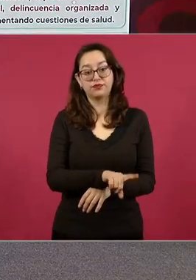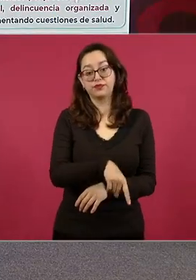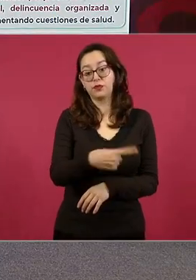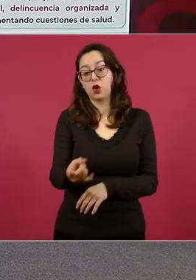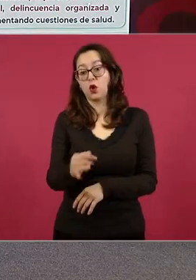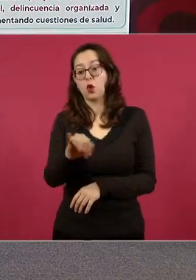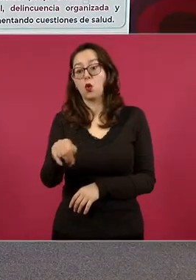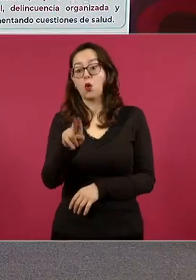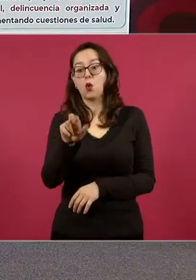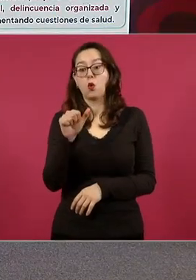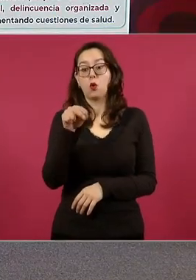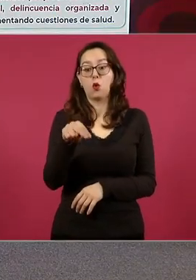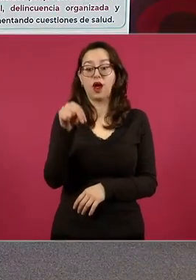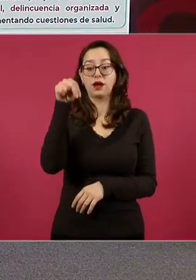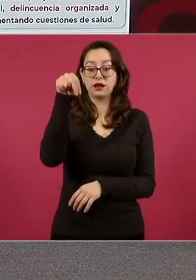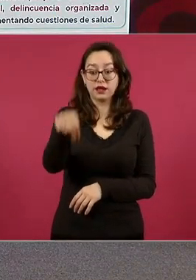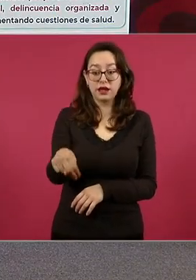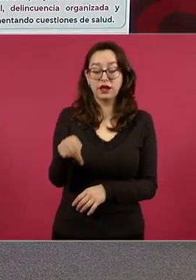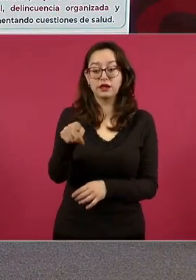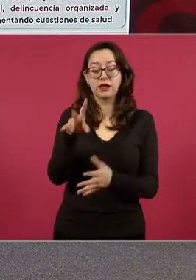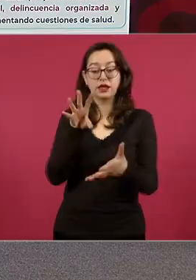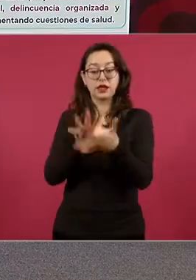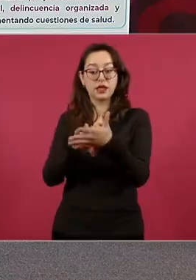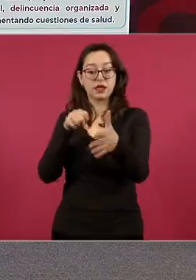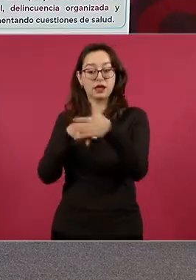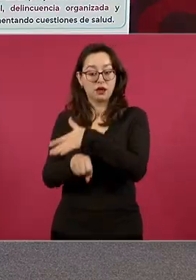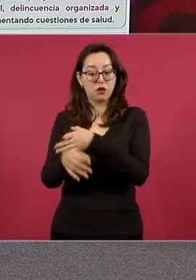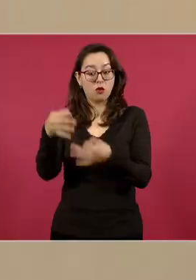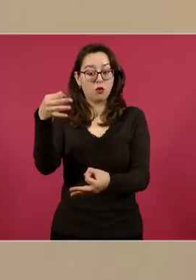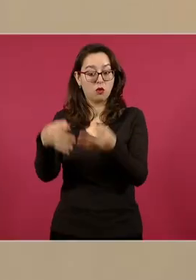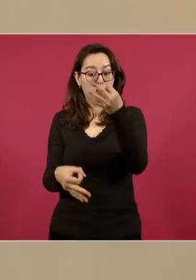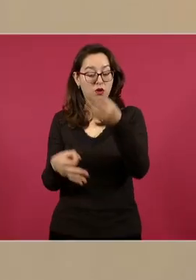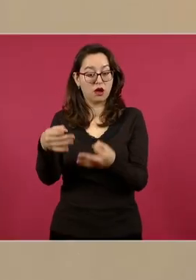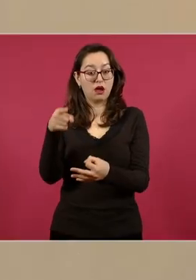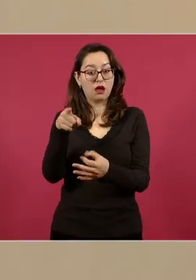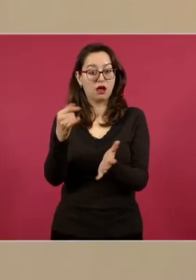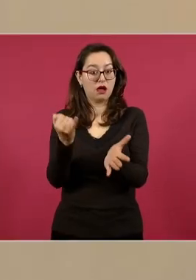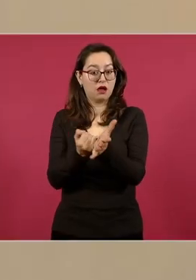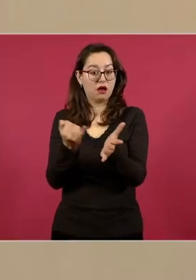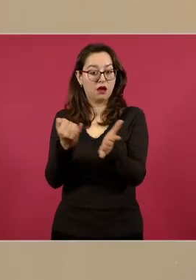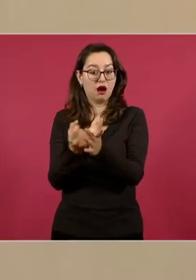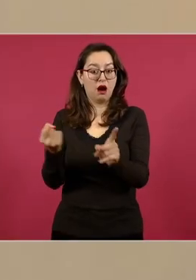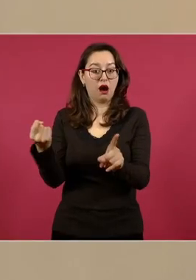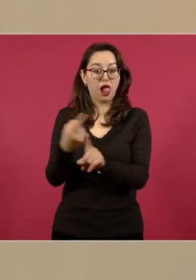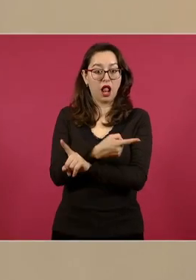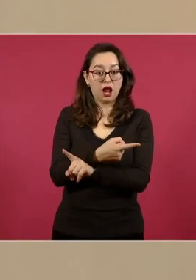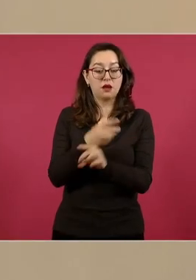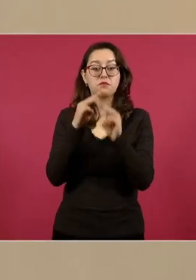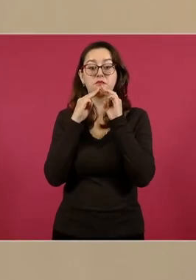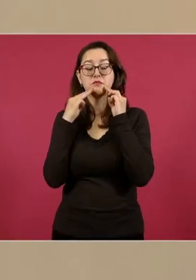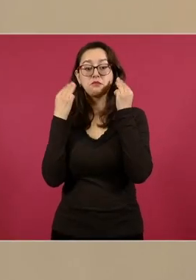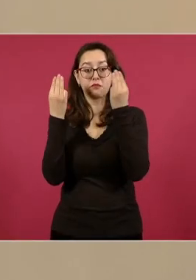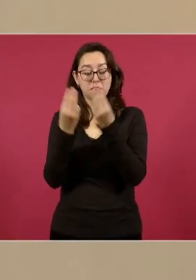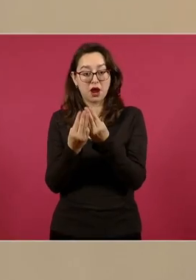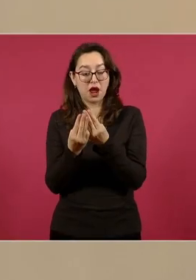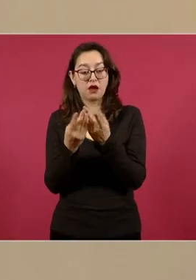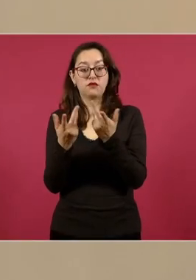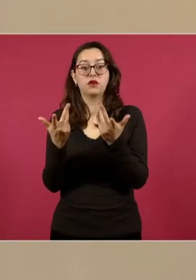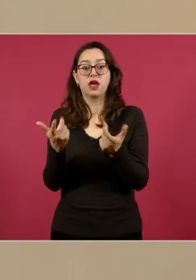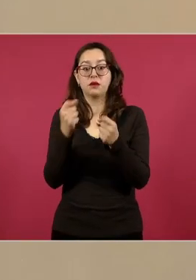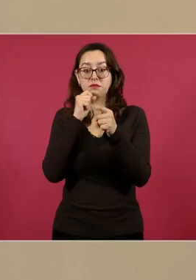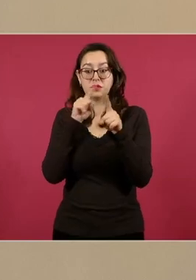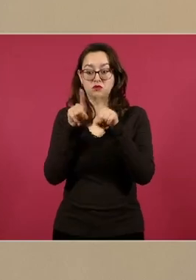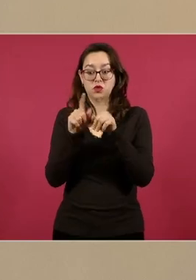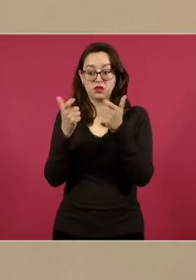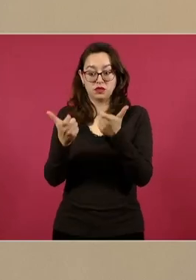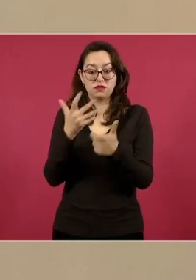sido beneficiado por jueces federales en procesos que enfrenta por defraudación fiscal, delincuencia organizada y operaciones con recursos de